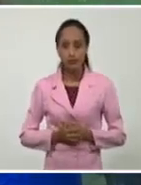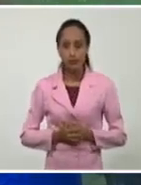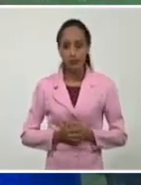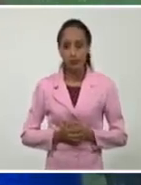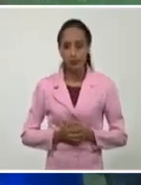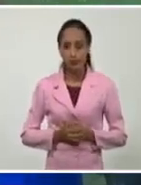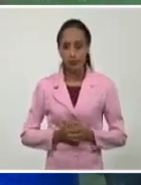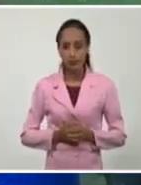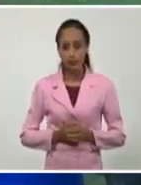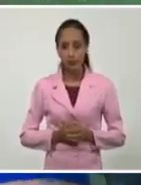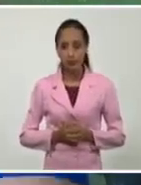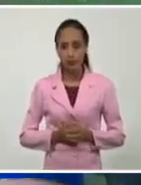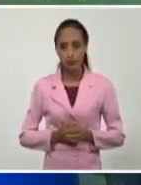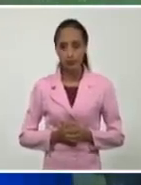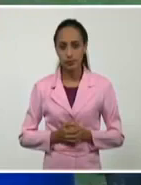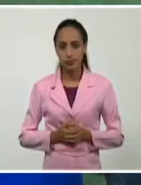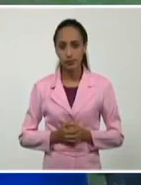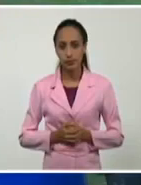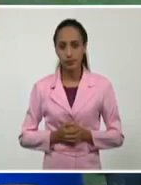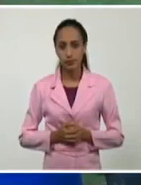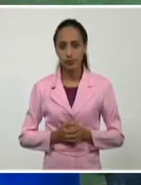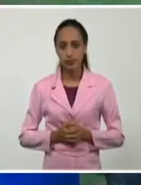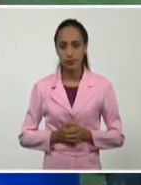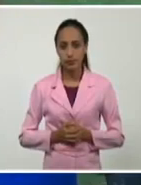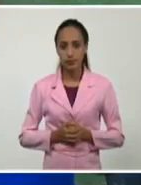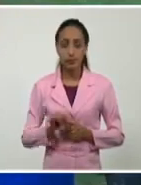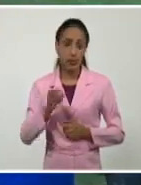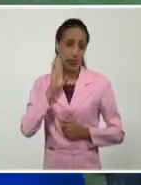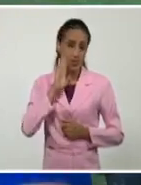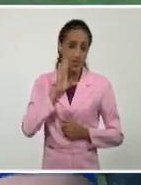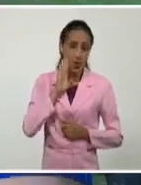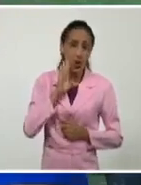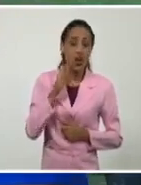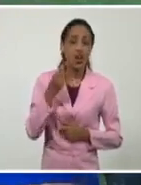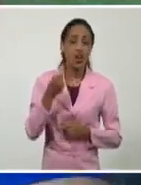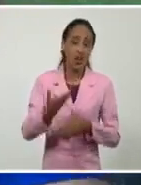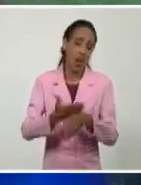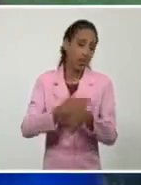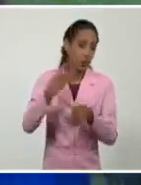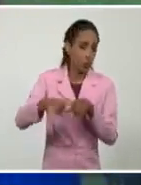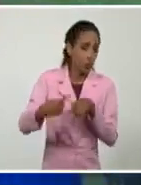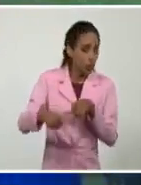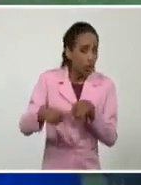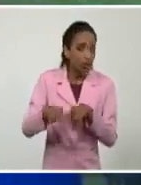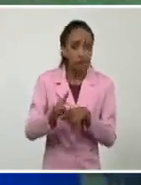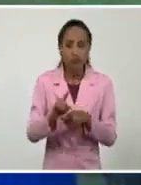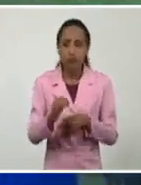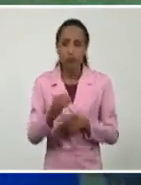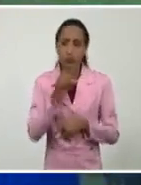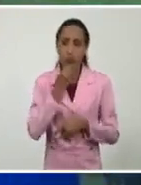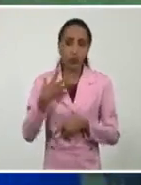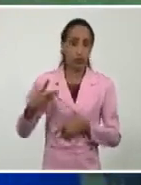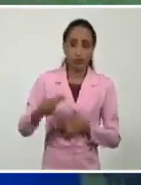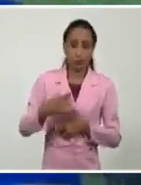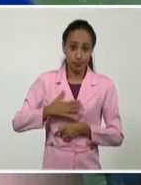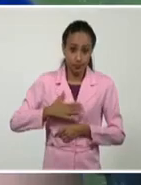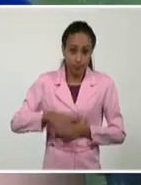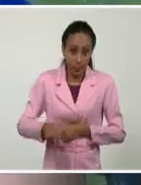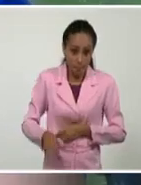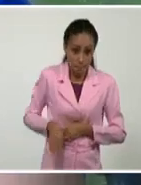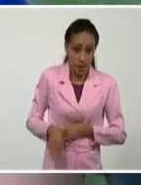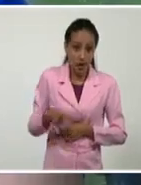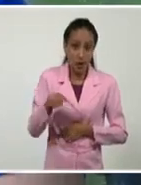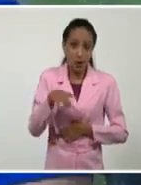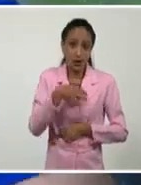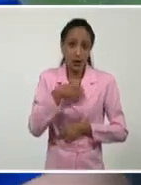infecciones, rechazo que hice a esa prótesis, pues, hubo que amputar. Y, bueno, ahora